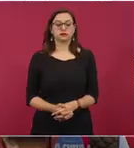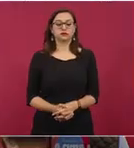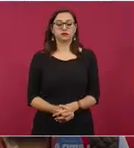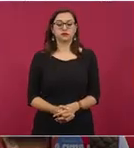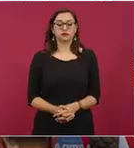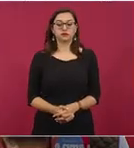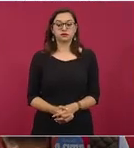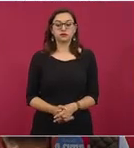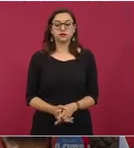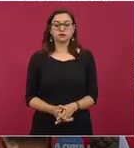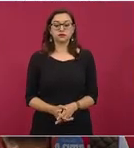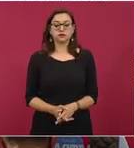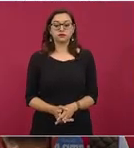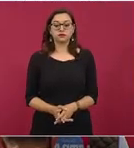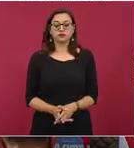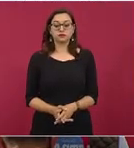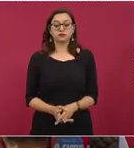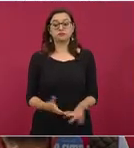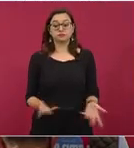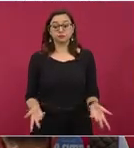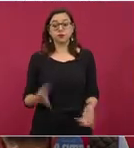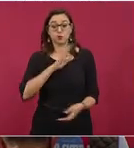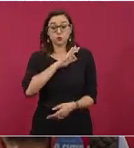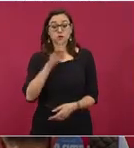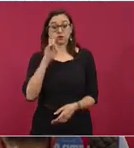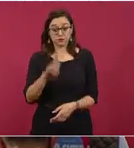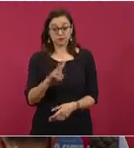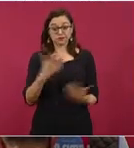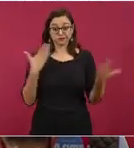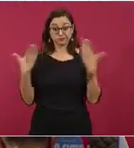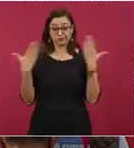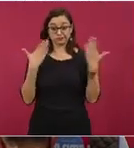Unidos es 1.9